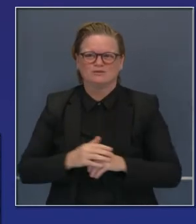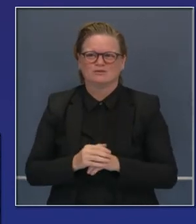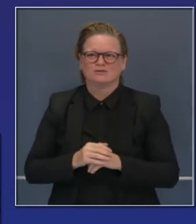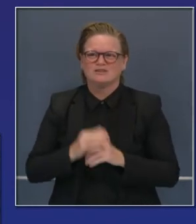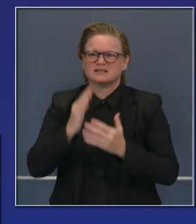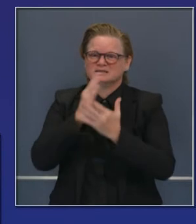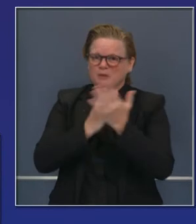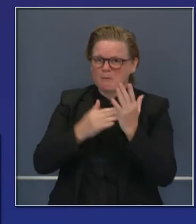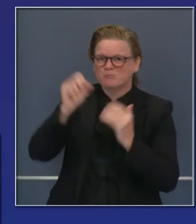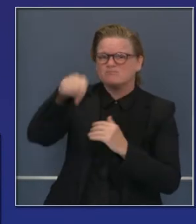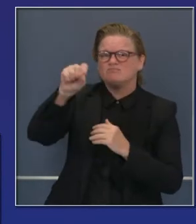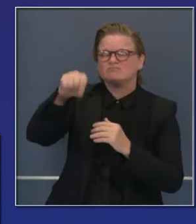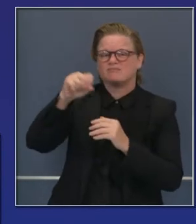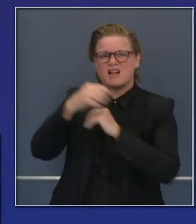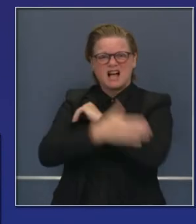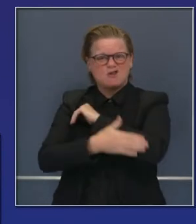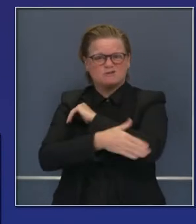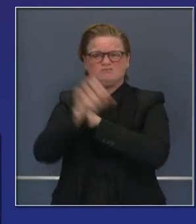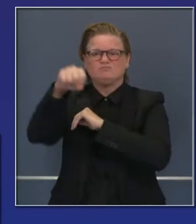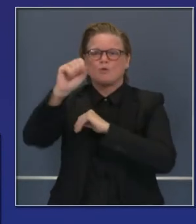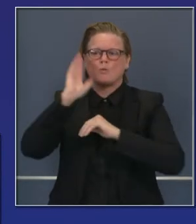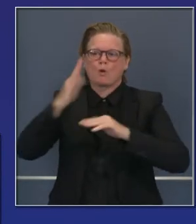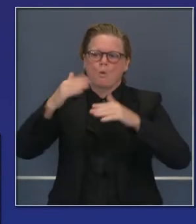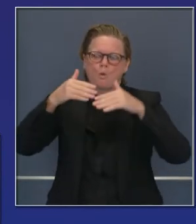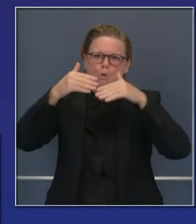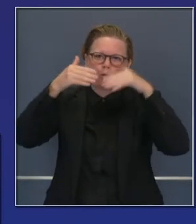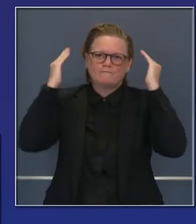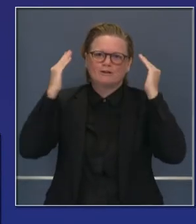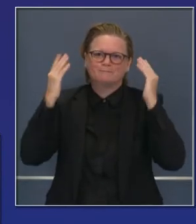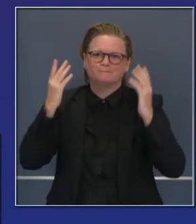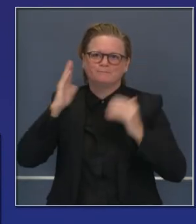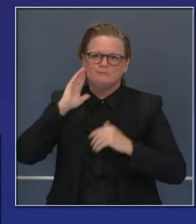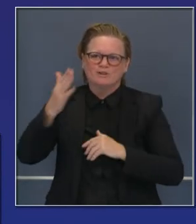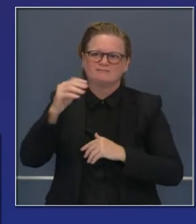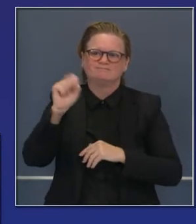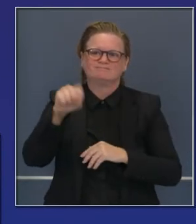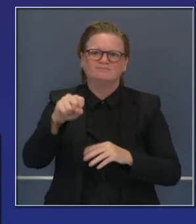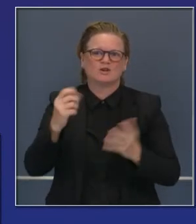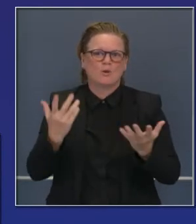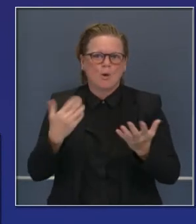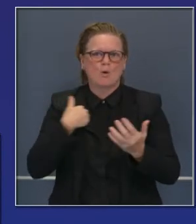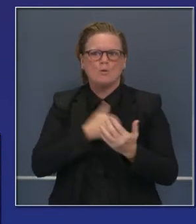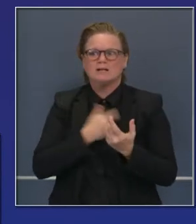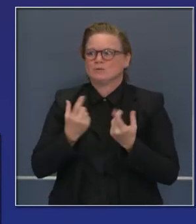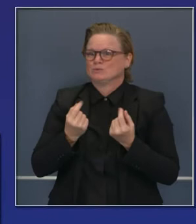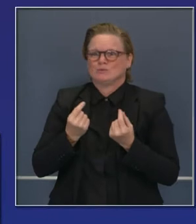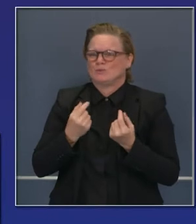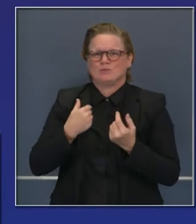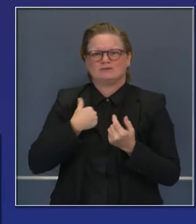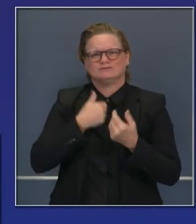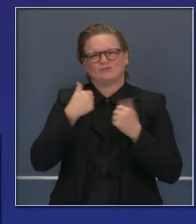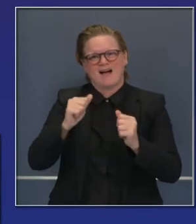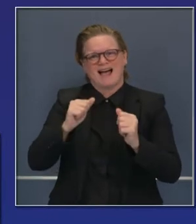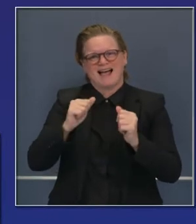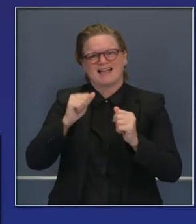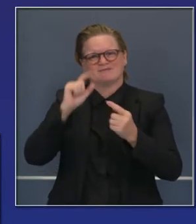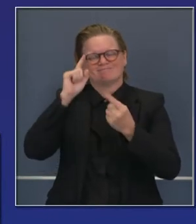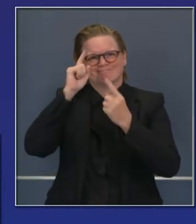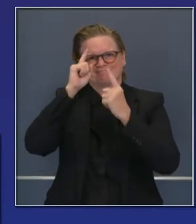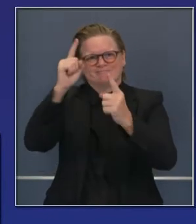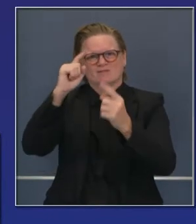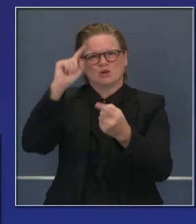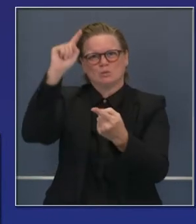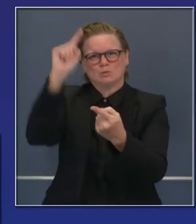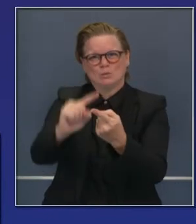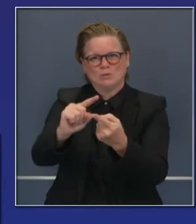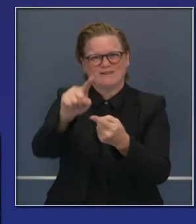presionando algunas áreas y es necesario actuar más rápidamente en esas áreas para reducir la transmisión y poder lidiar con